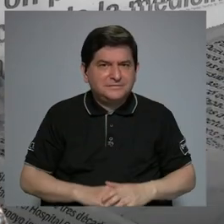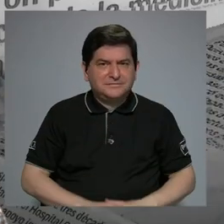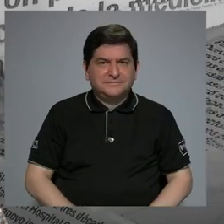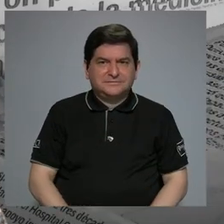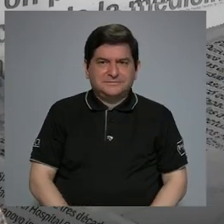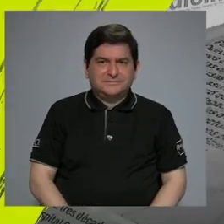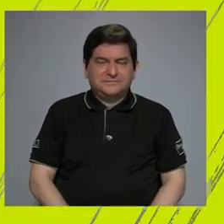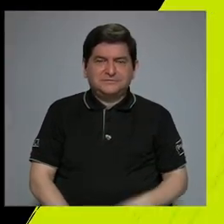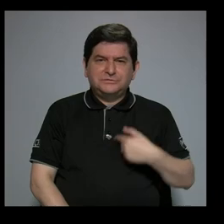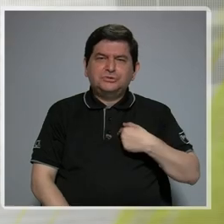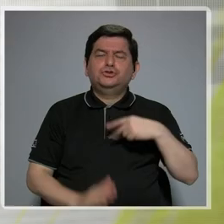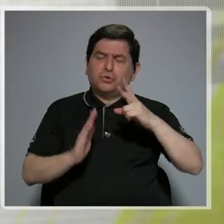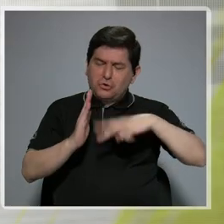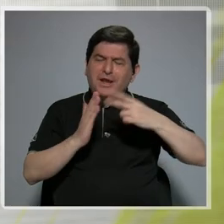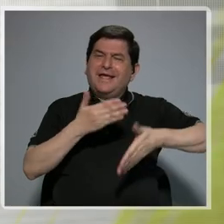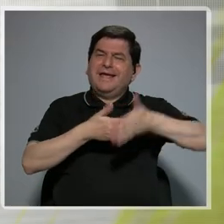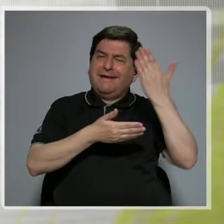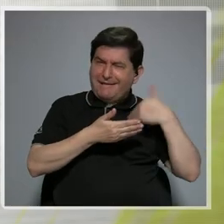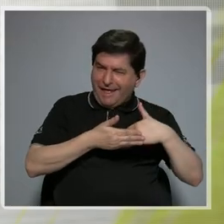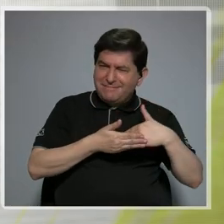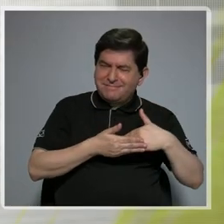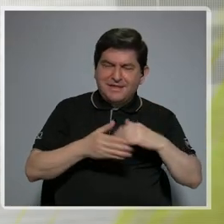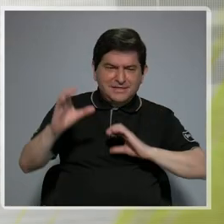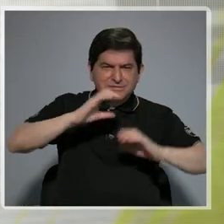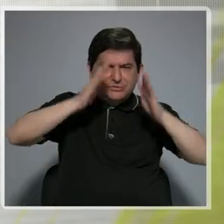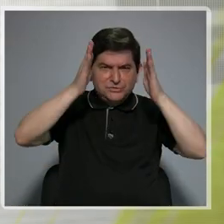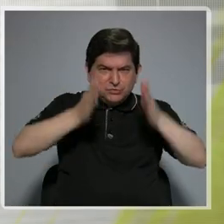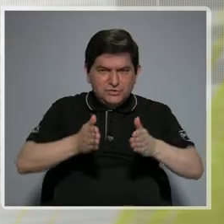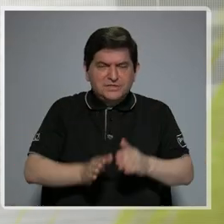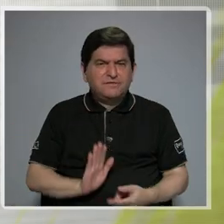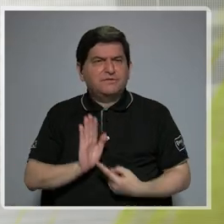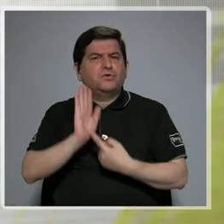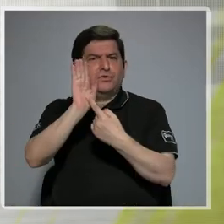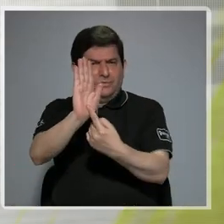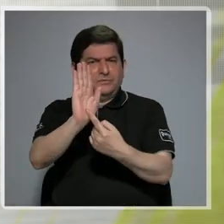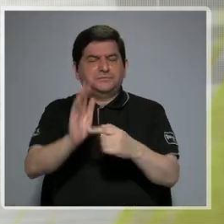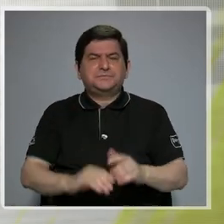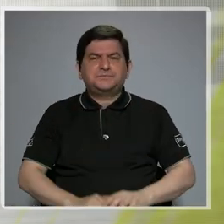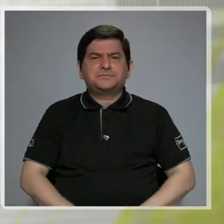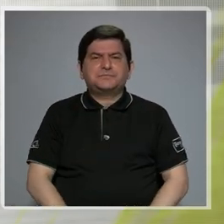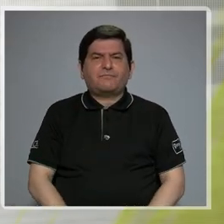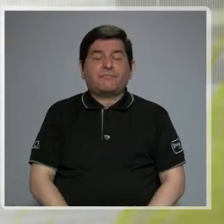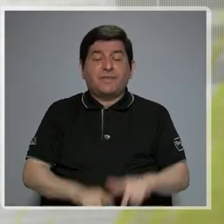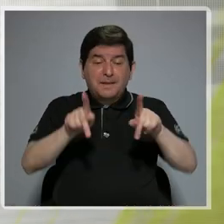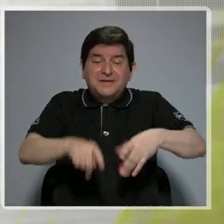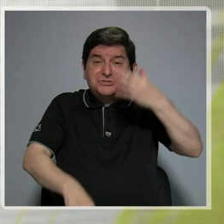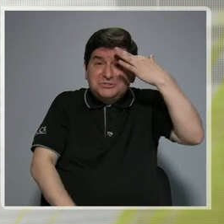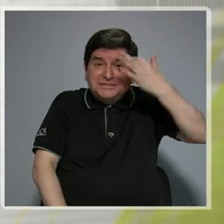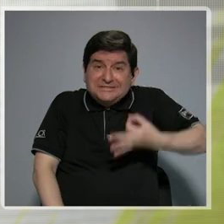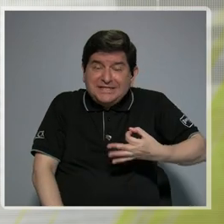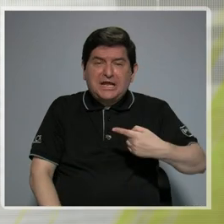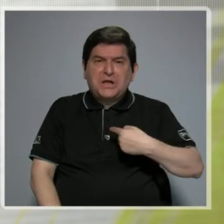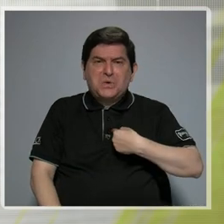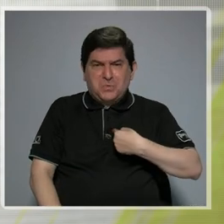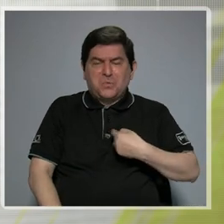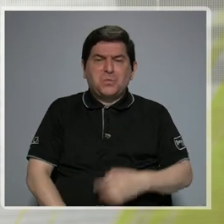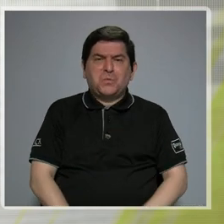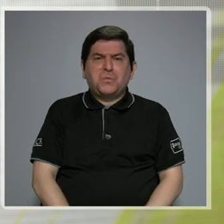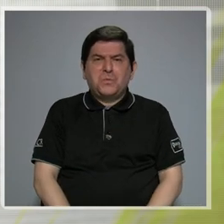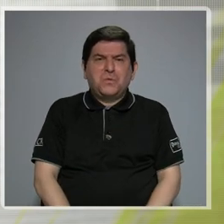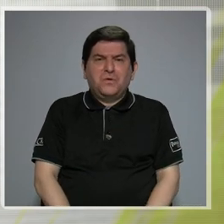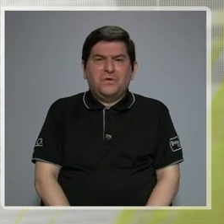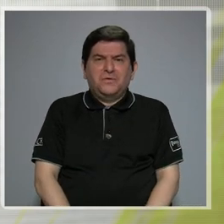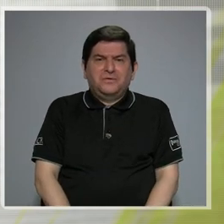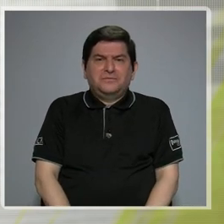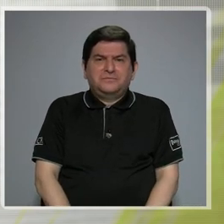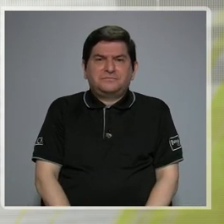efectivamente yo había leído de un científico que había expuesto, es que la gente cree que uno adquiere, o sea,